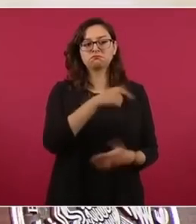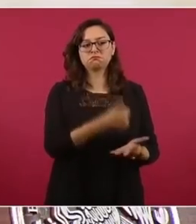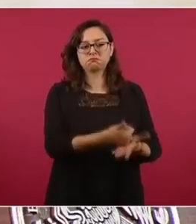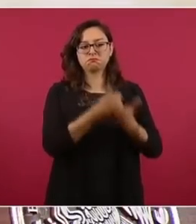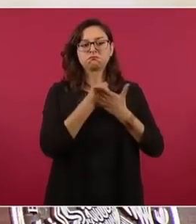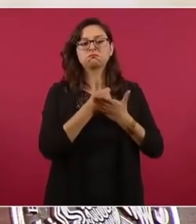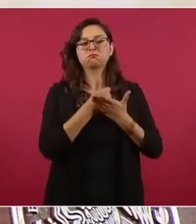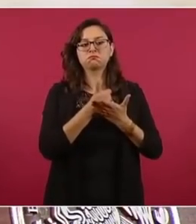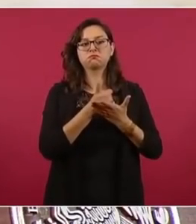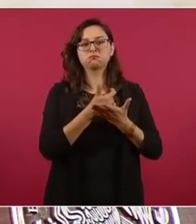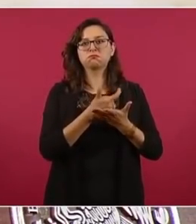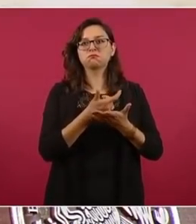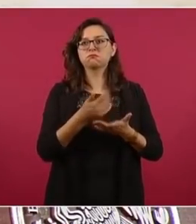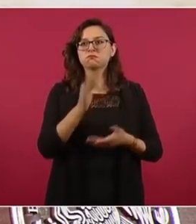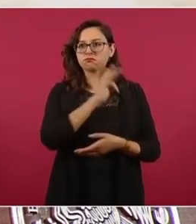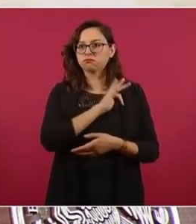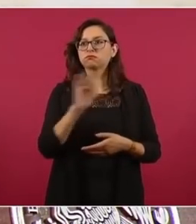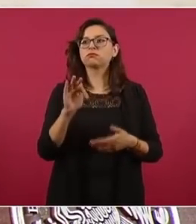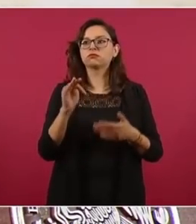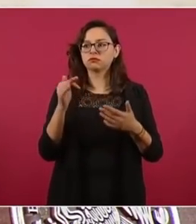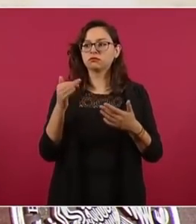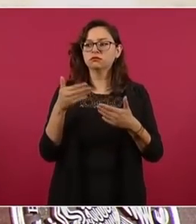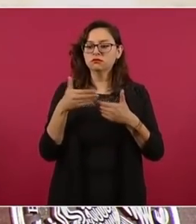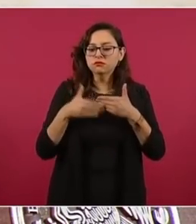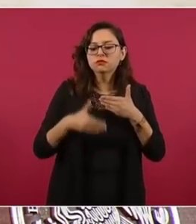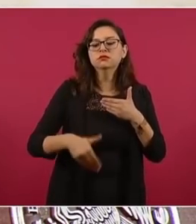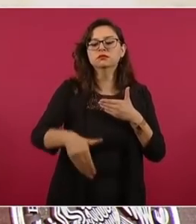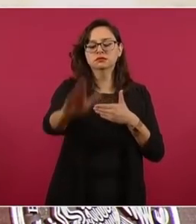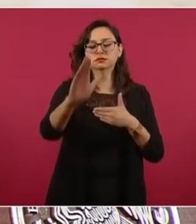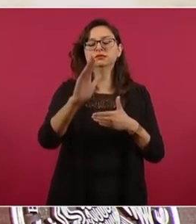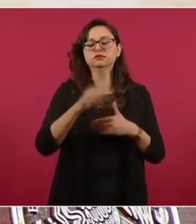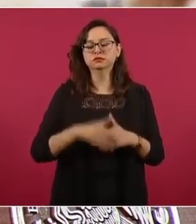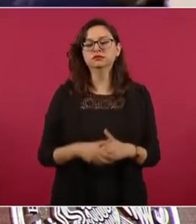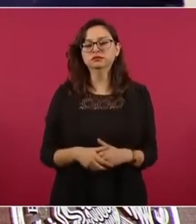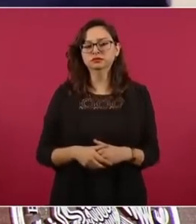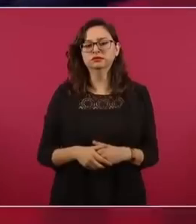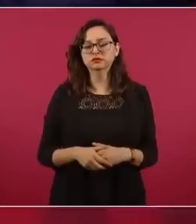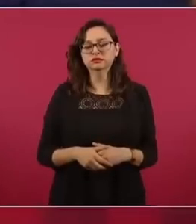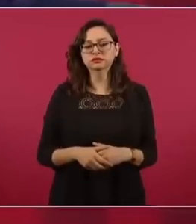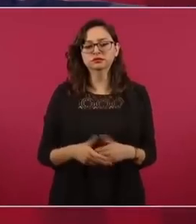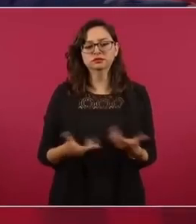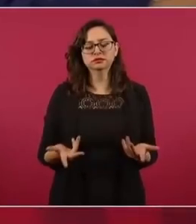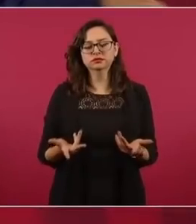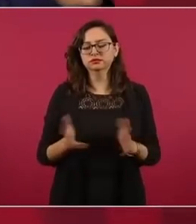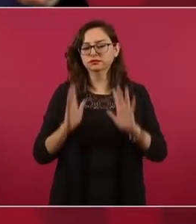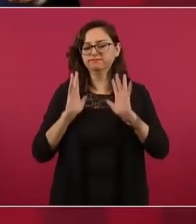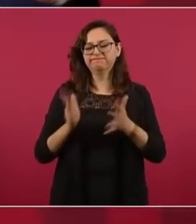y hacer atrás